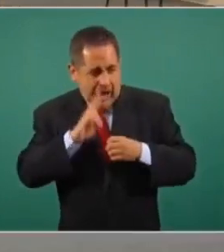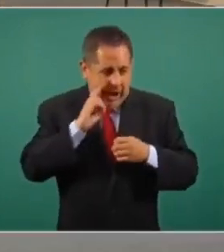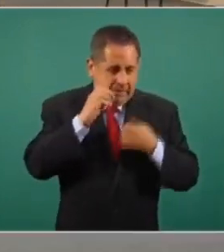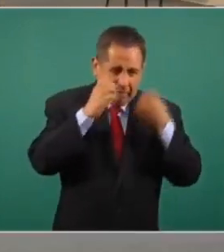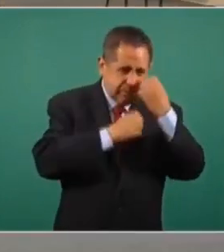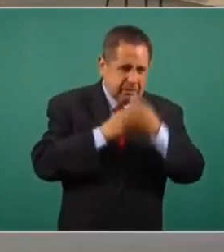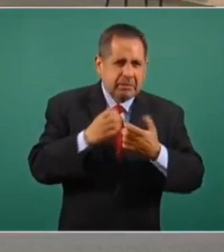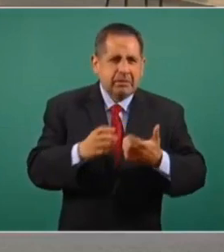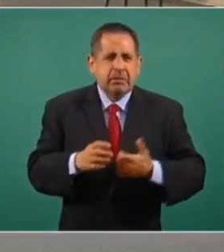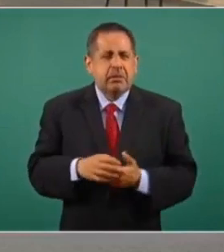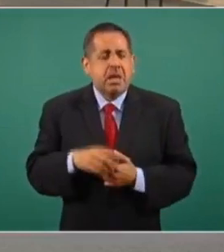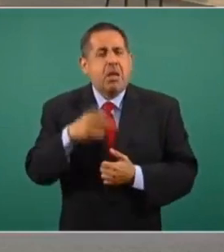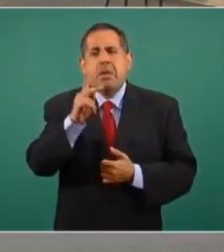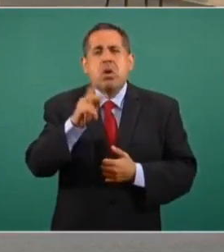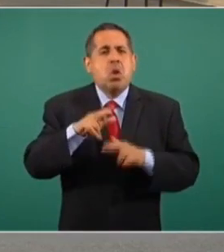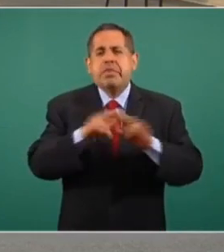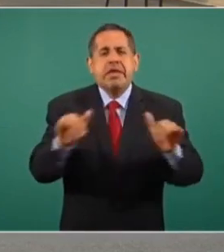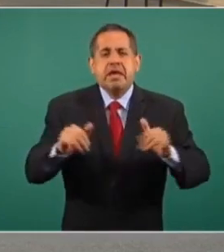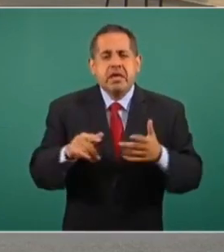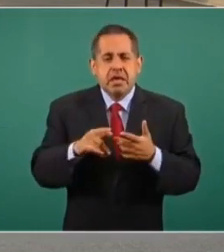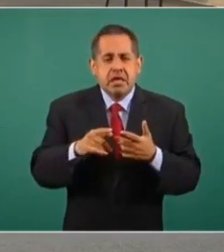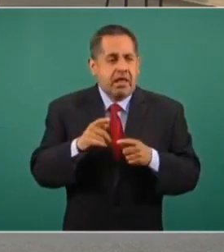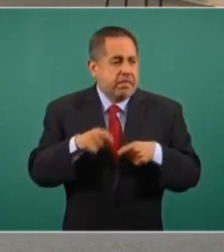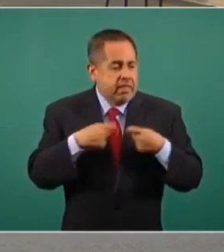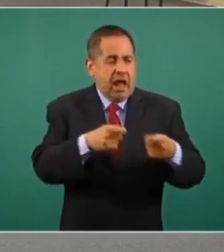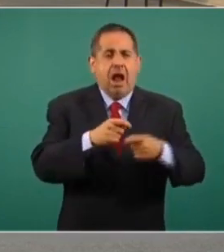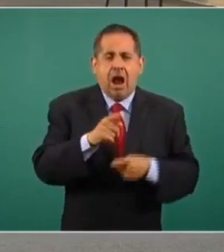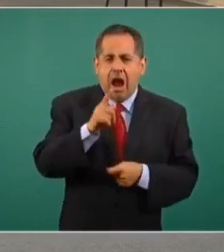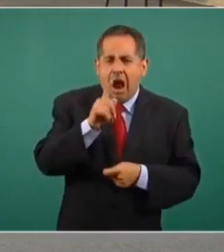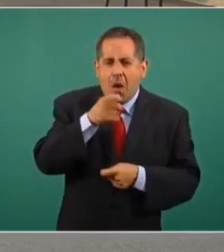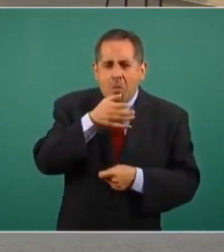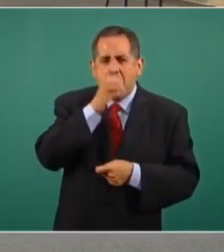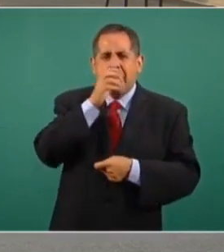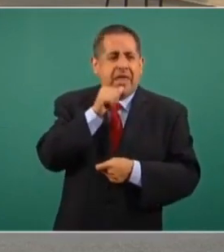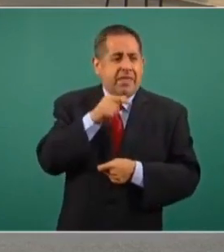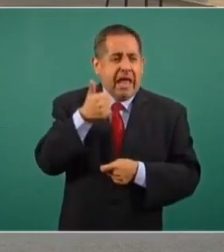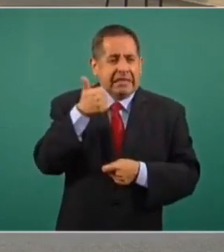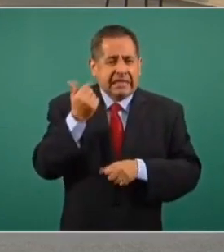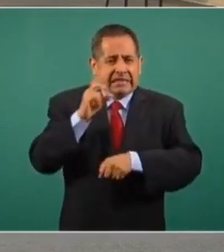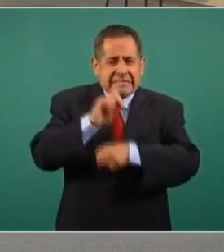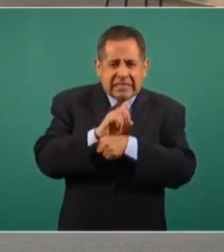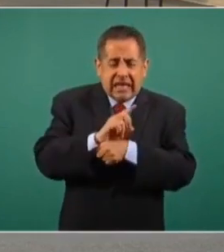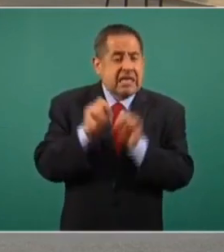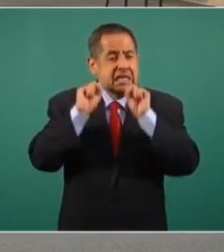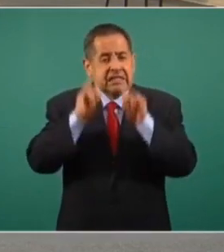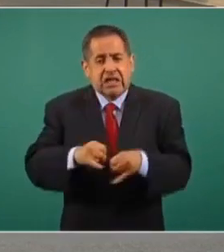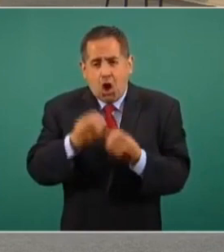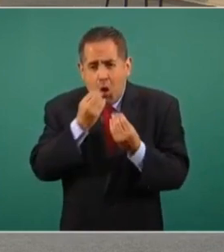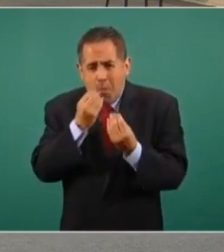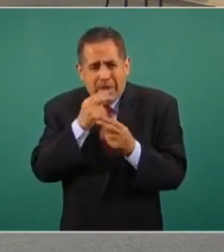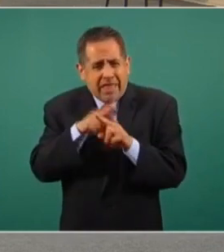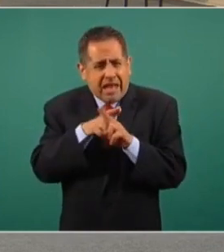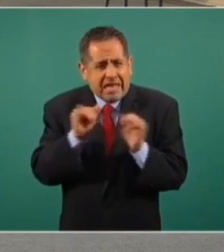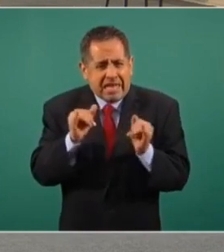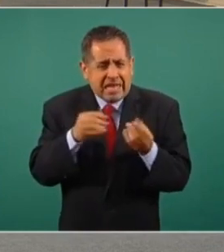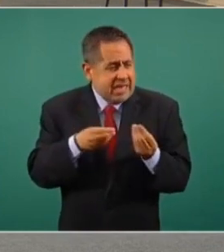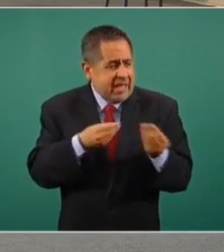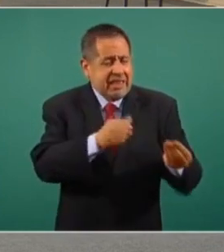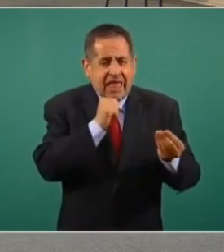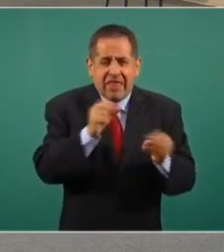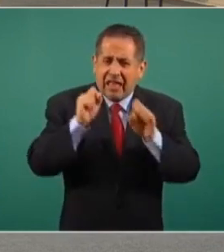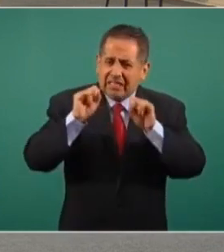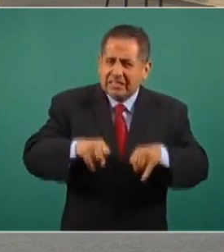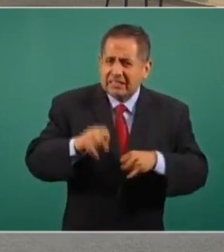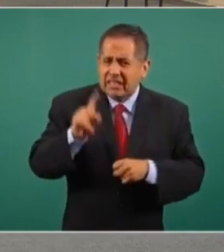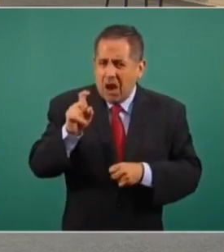pero en ningún momento las hidratan. Tuvieron más de seis días sin alimento, sin agua.